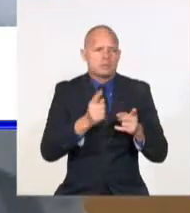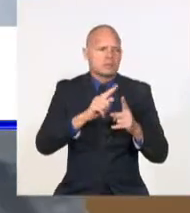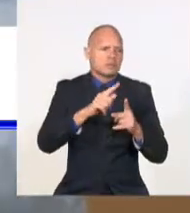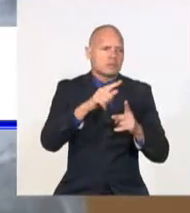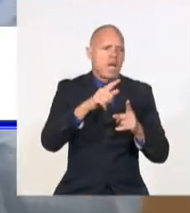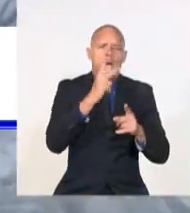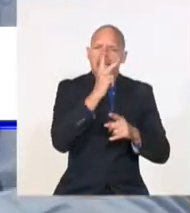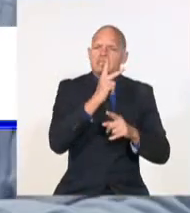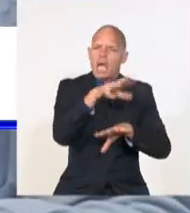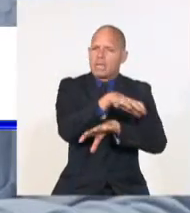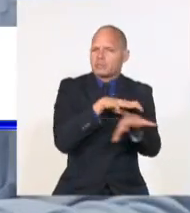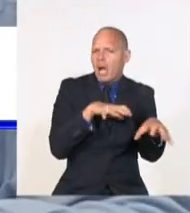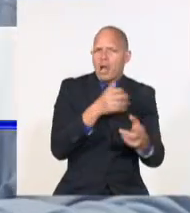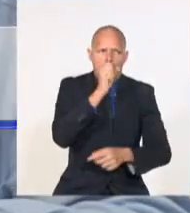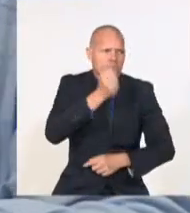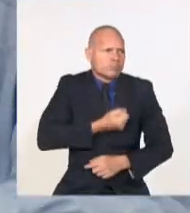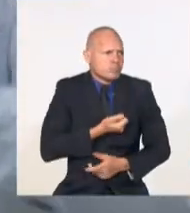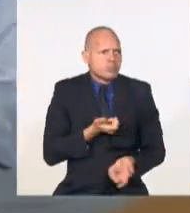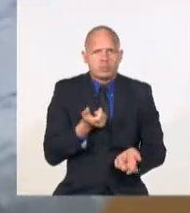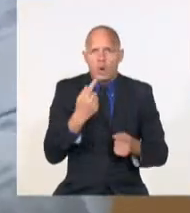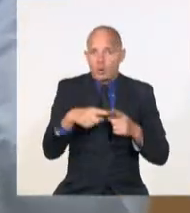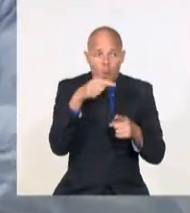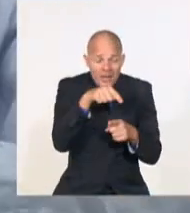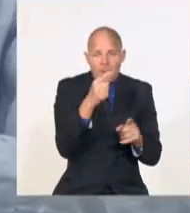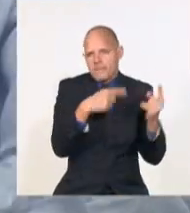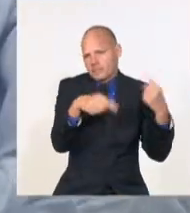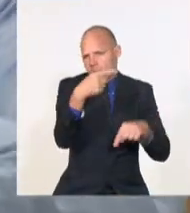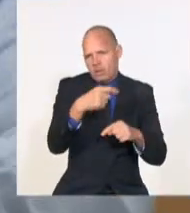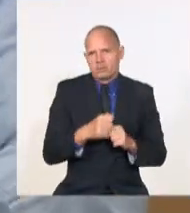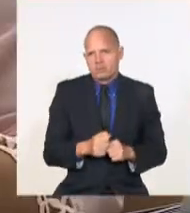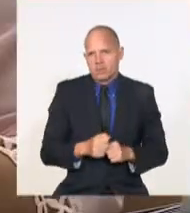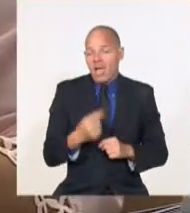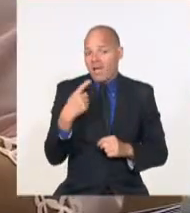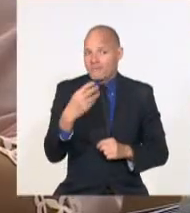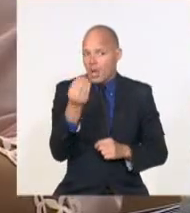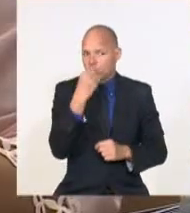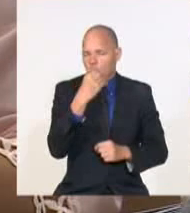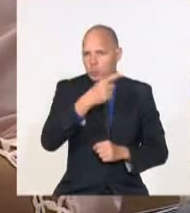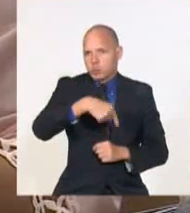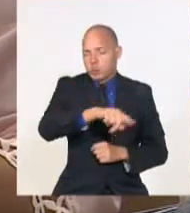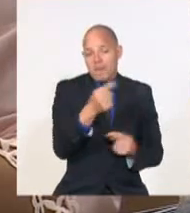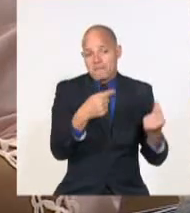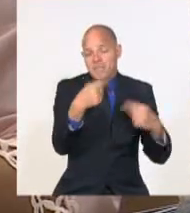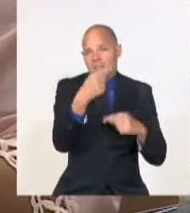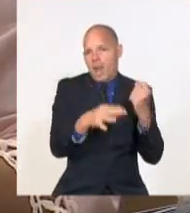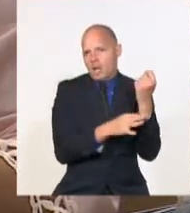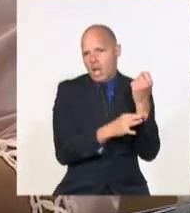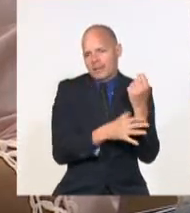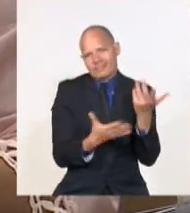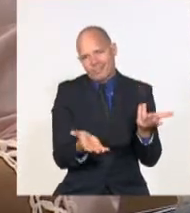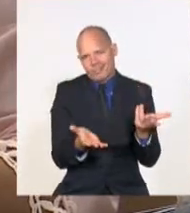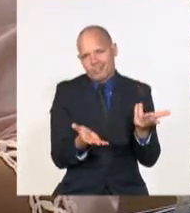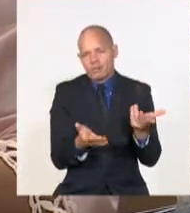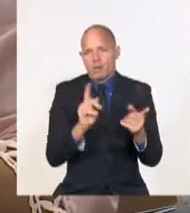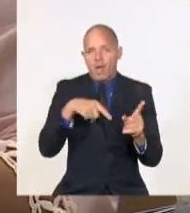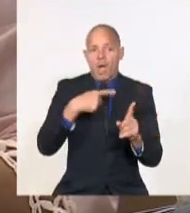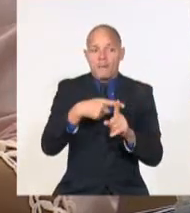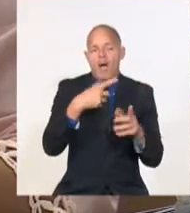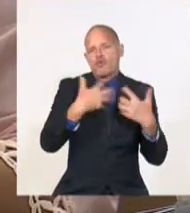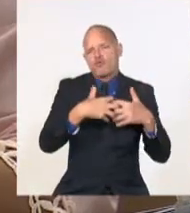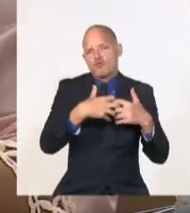prioridad en esos programas, en el alimento animal, para buscar la proteína, buscar más producción.